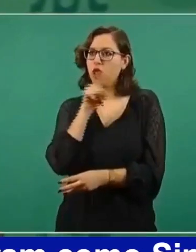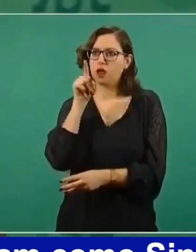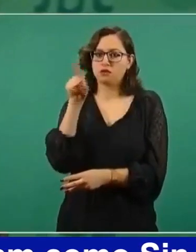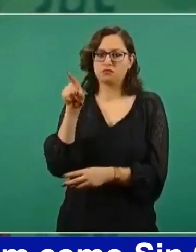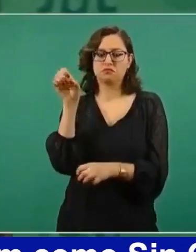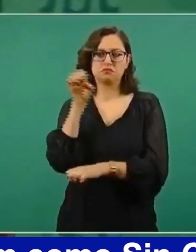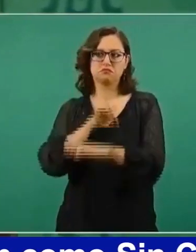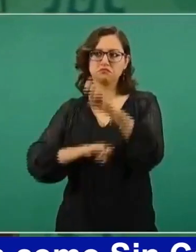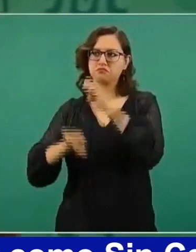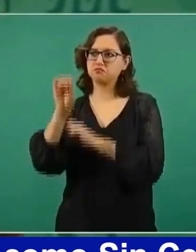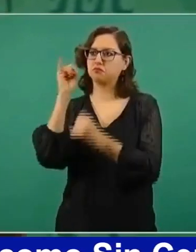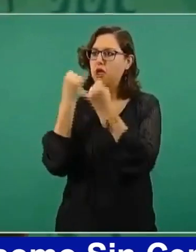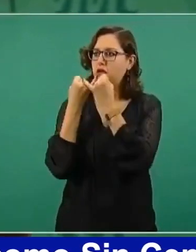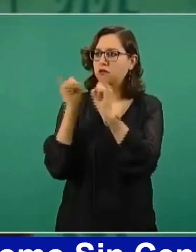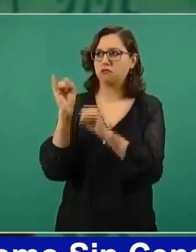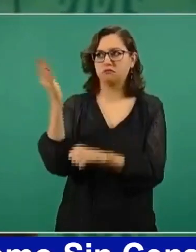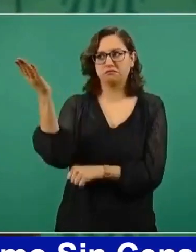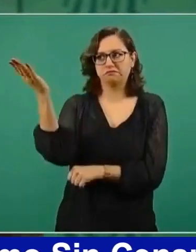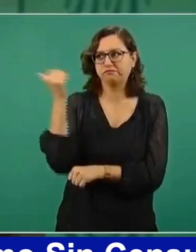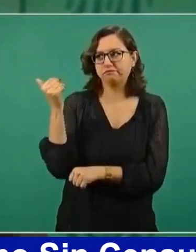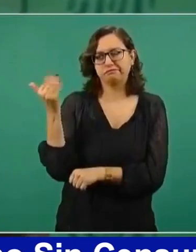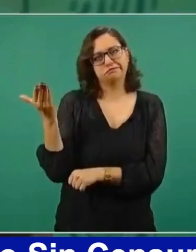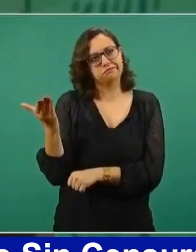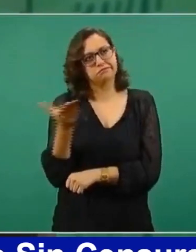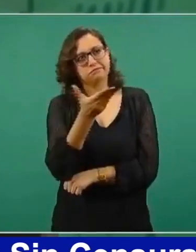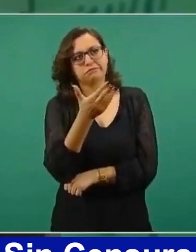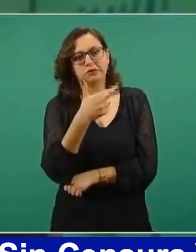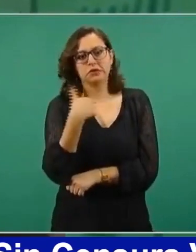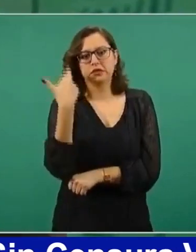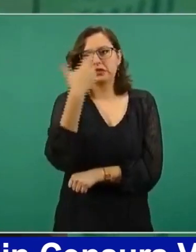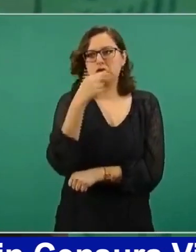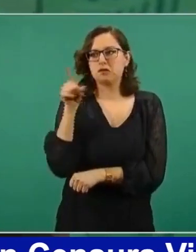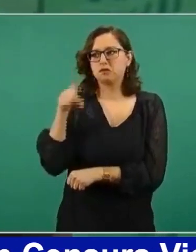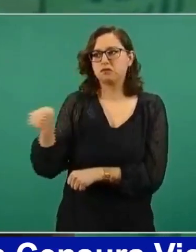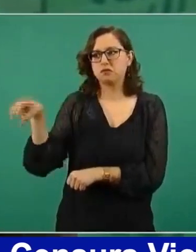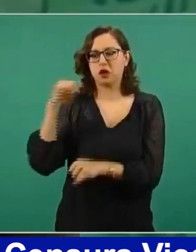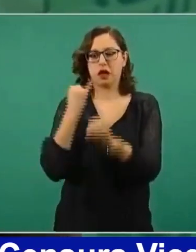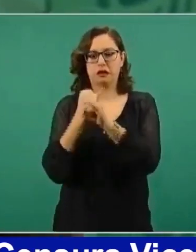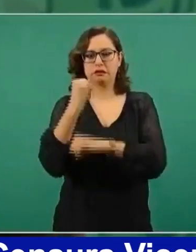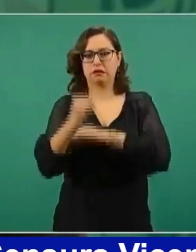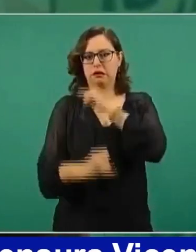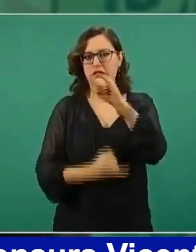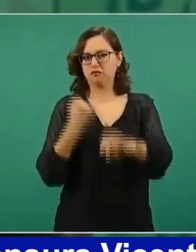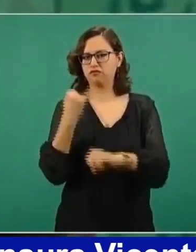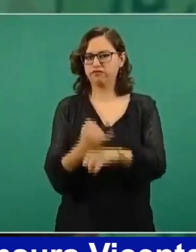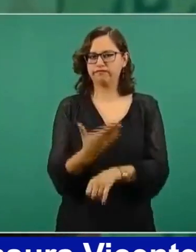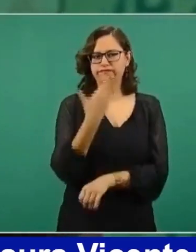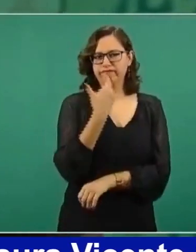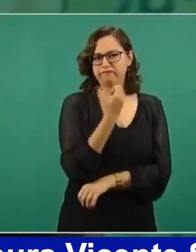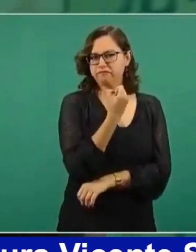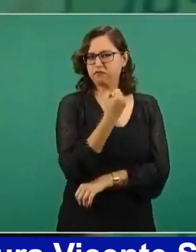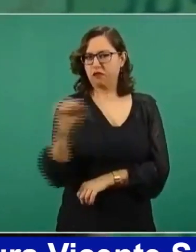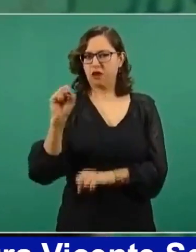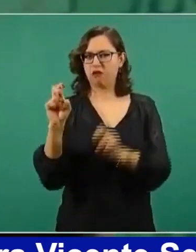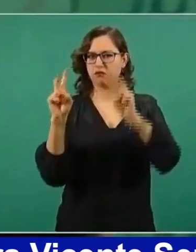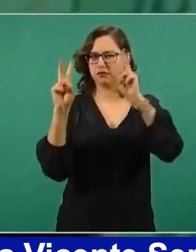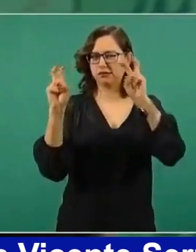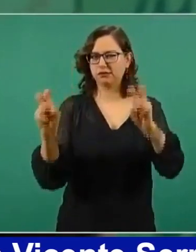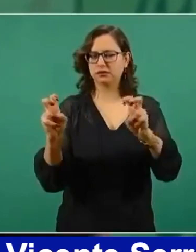que a nivel internacional conocen sobre